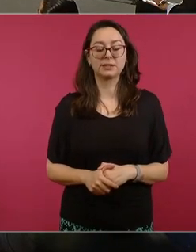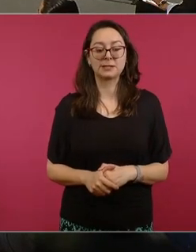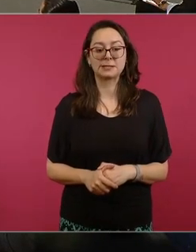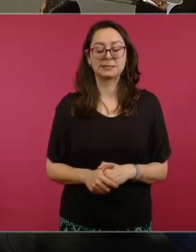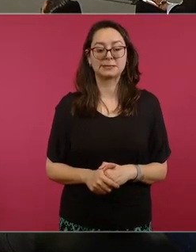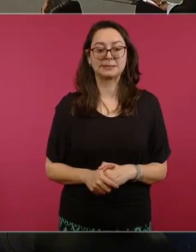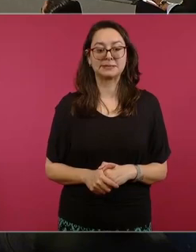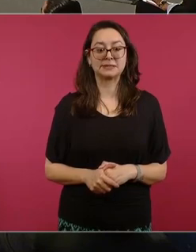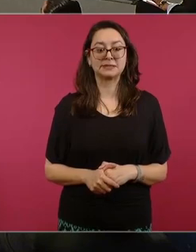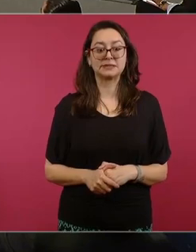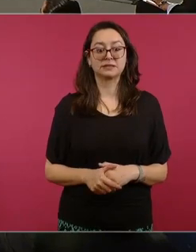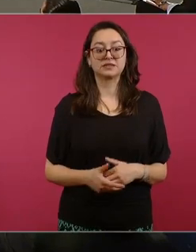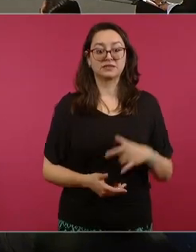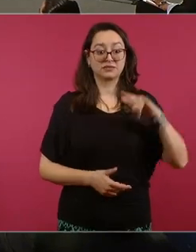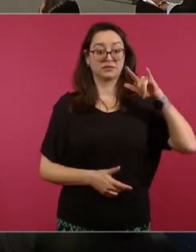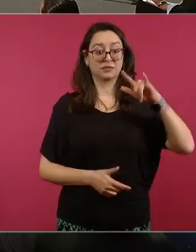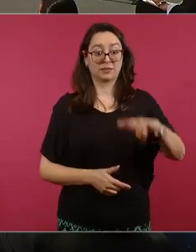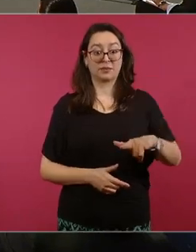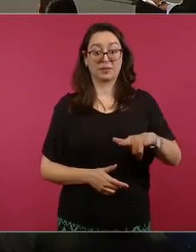le dejaron caer